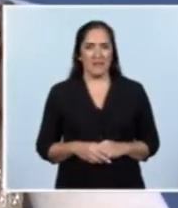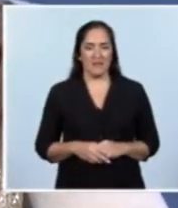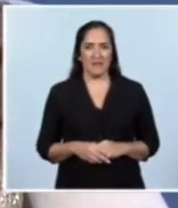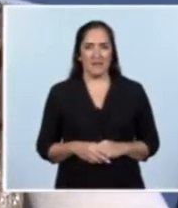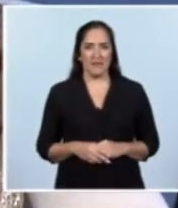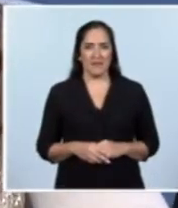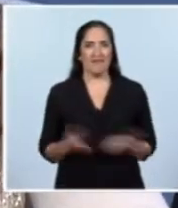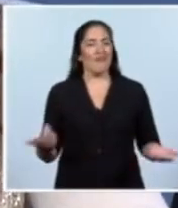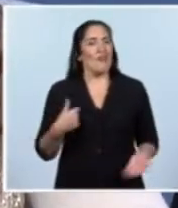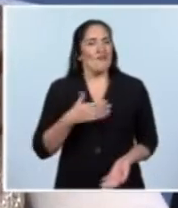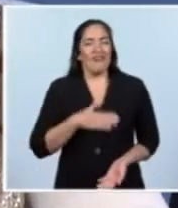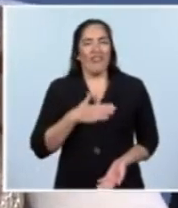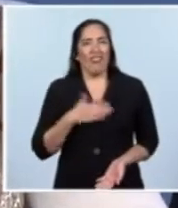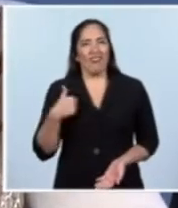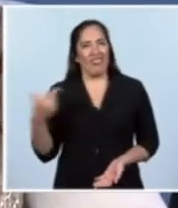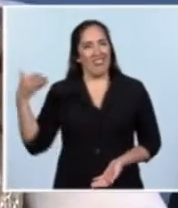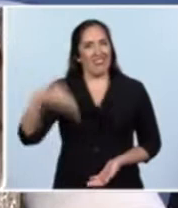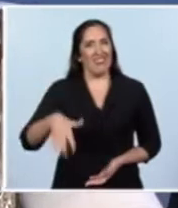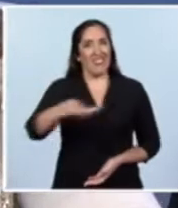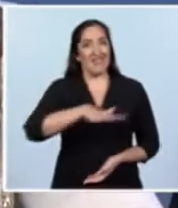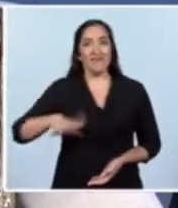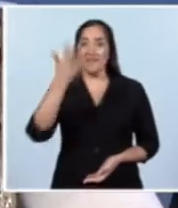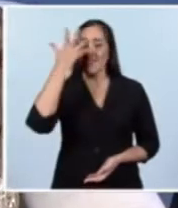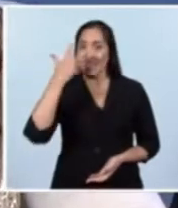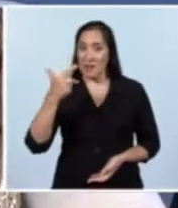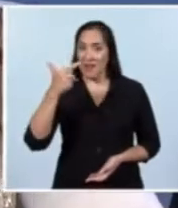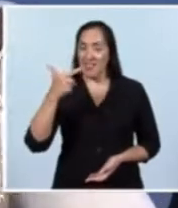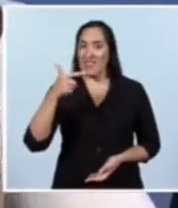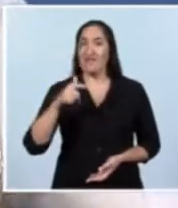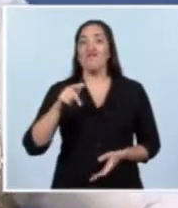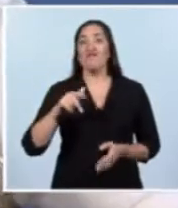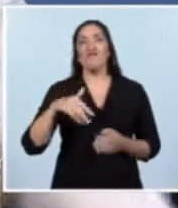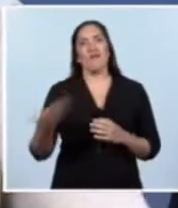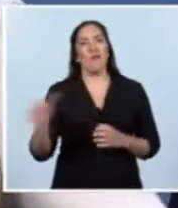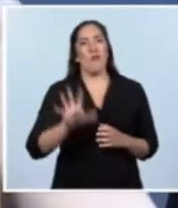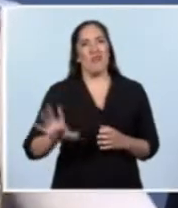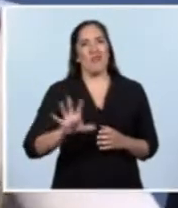Muy contenta de estar aquí en San Martín, Provincia de Buenos Aires.